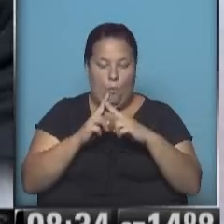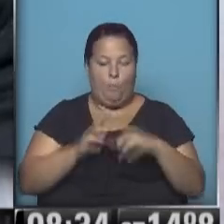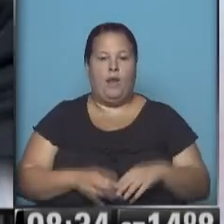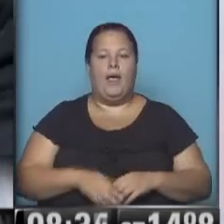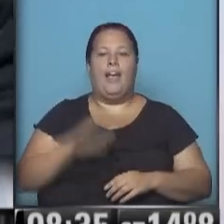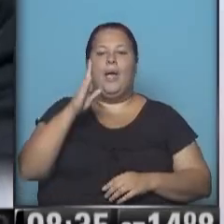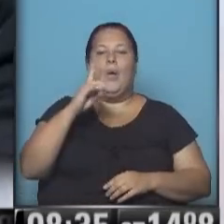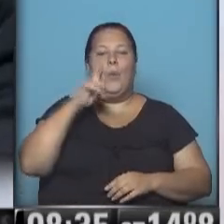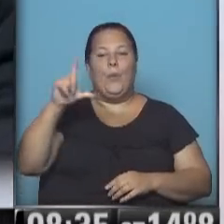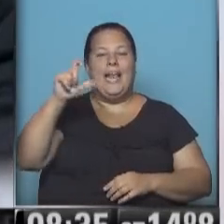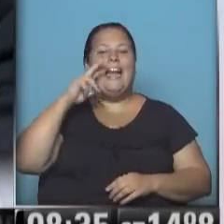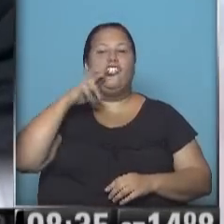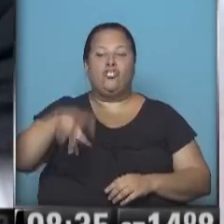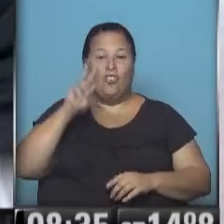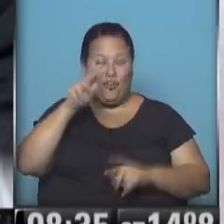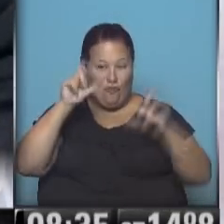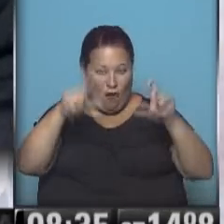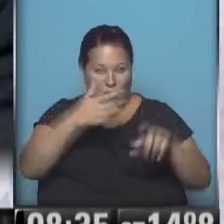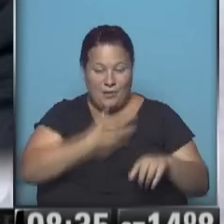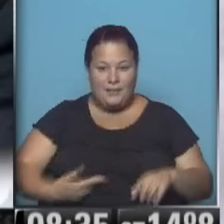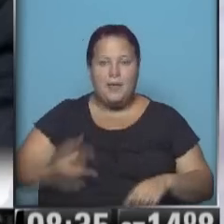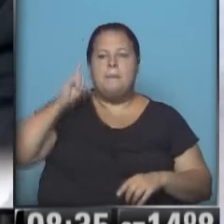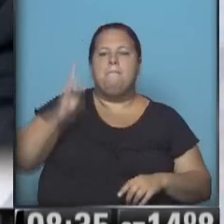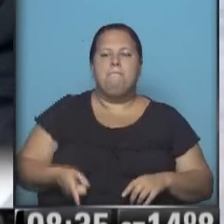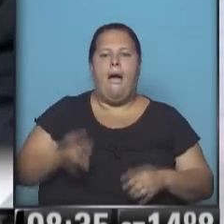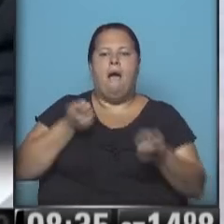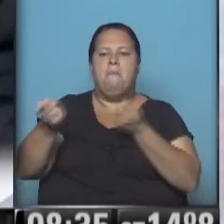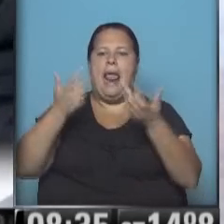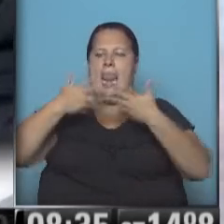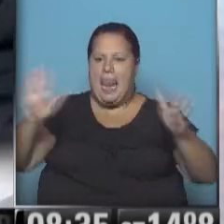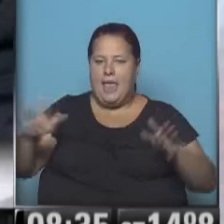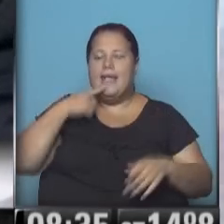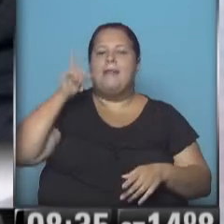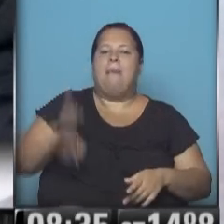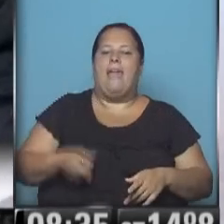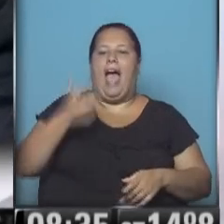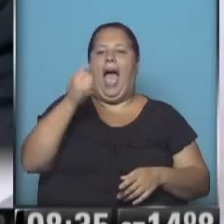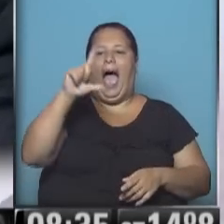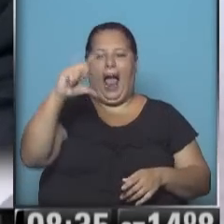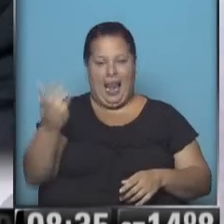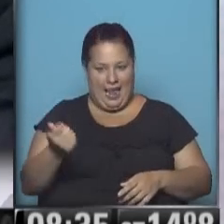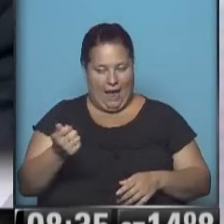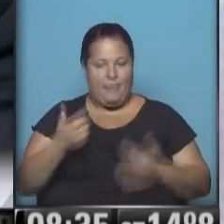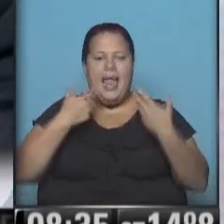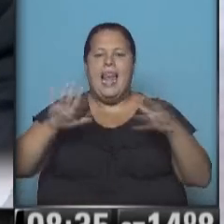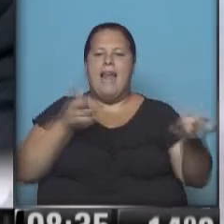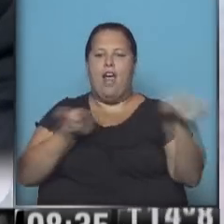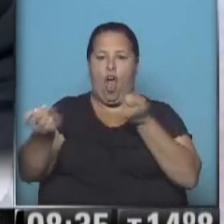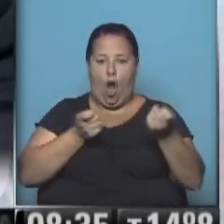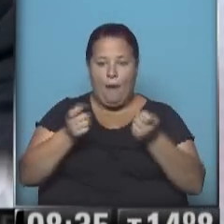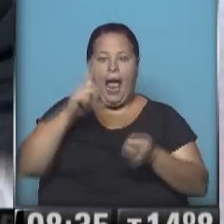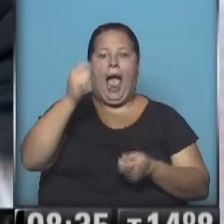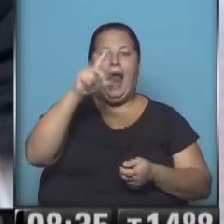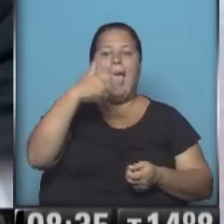Bill Clinton, que se ve ahí en la fotografía, impuso el libre comercio, o quería imponer el ALCA, el libre comercio desde